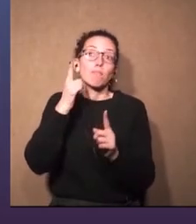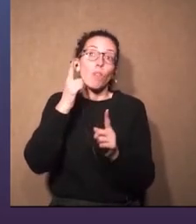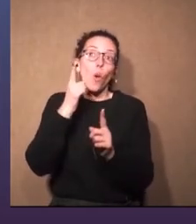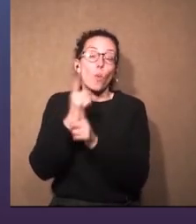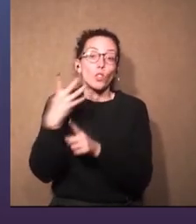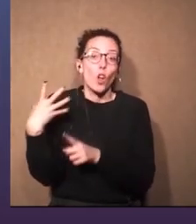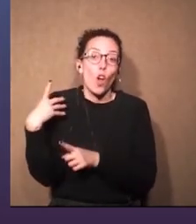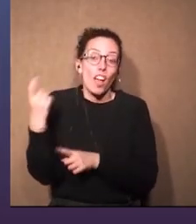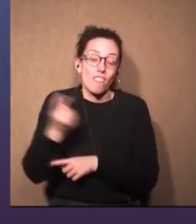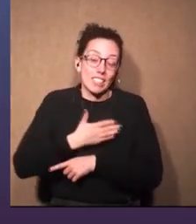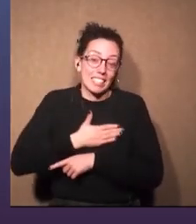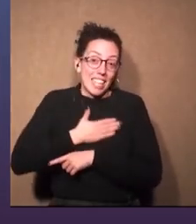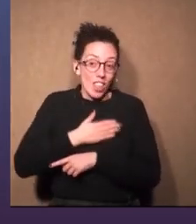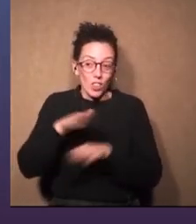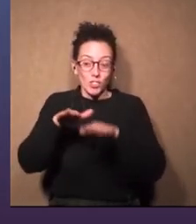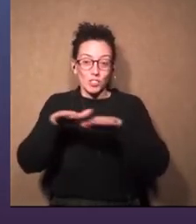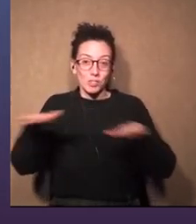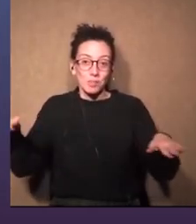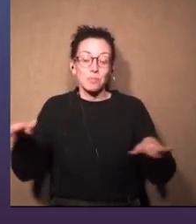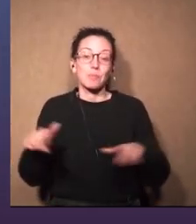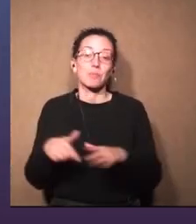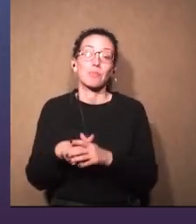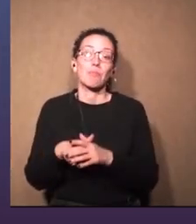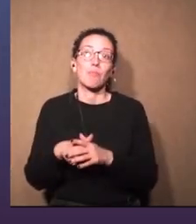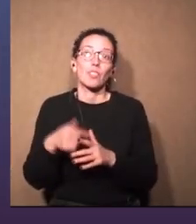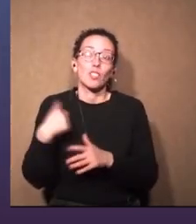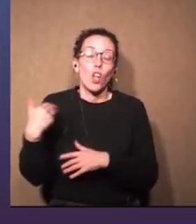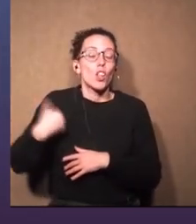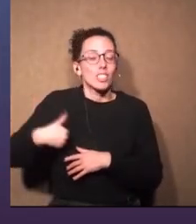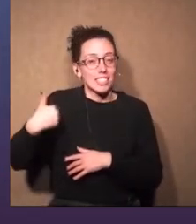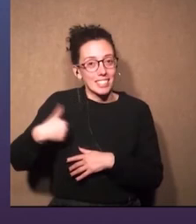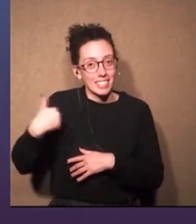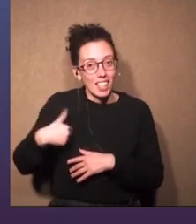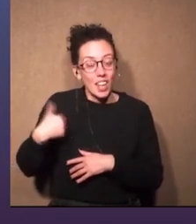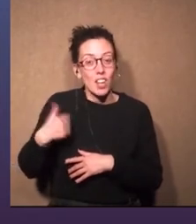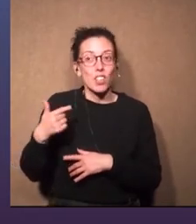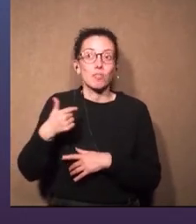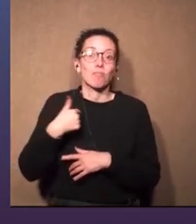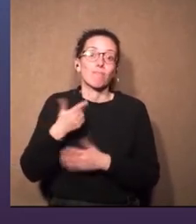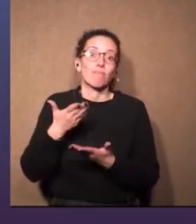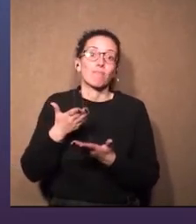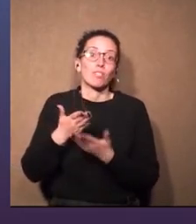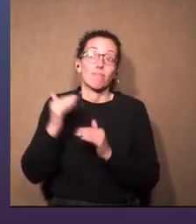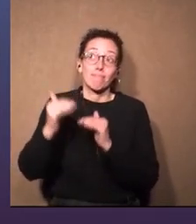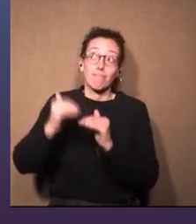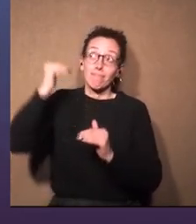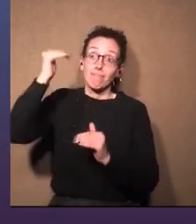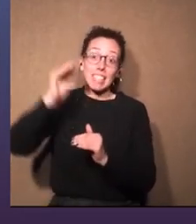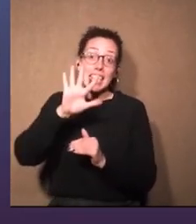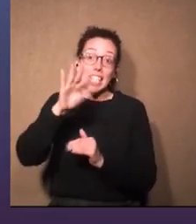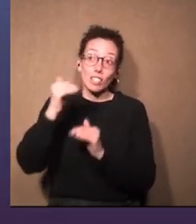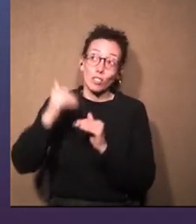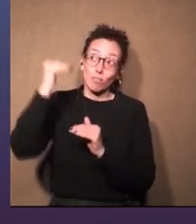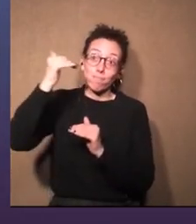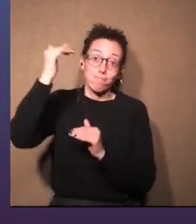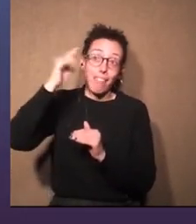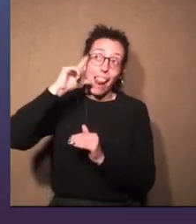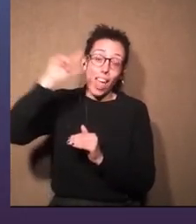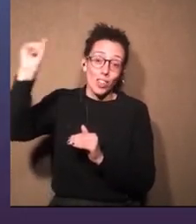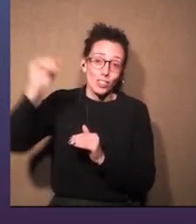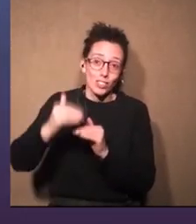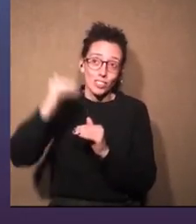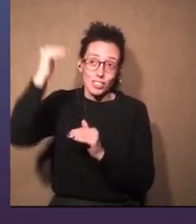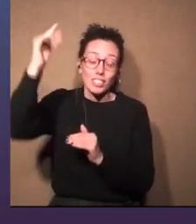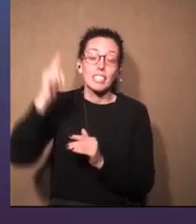encuentro con todos los jefes queridos en escenario que los extraño mucho porque yo estoy en el quinto quinto piso como